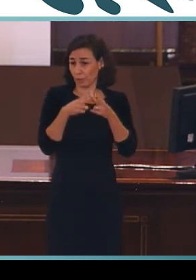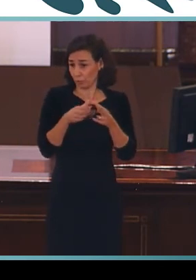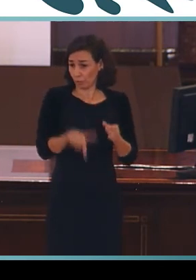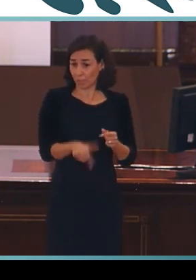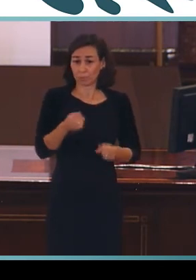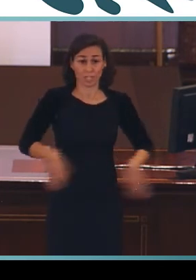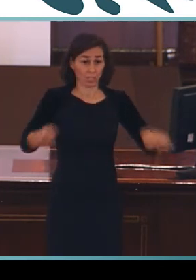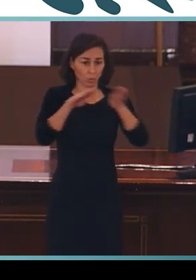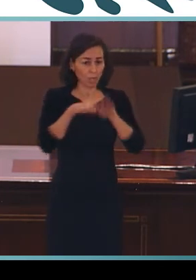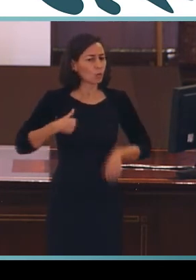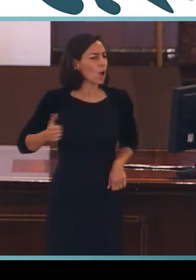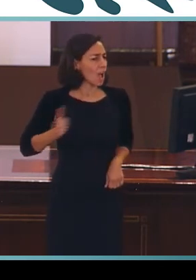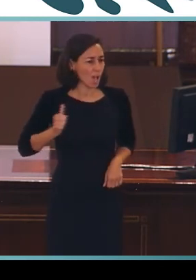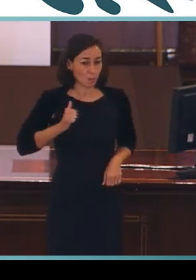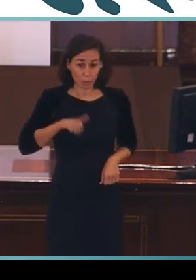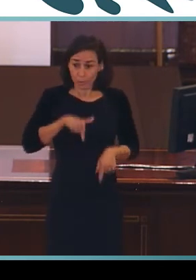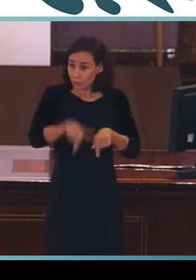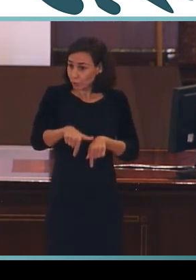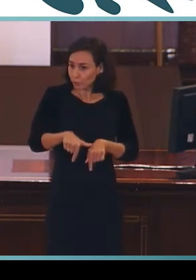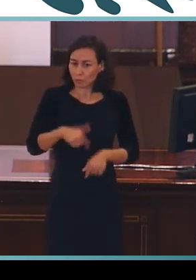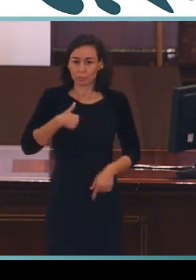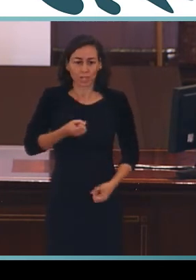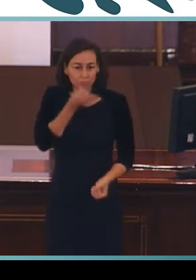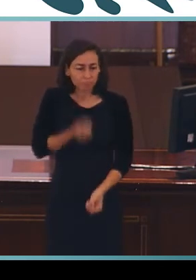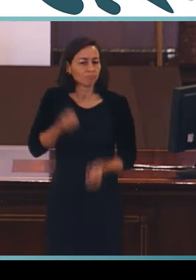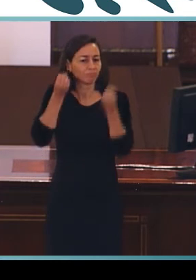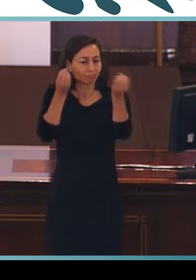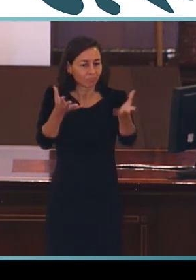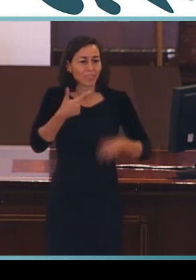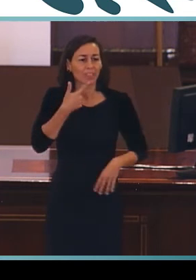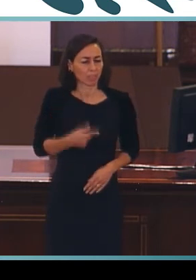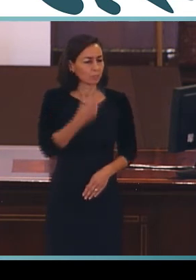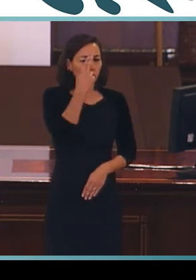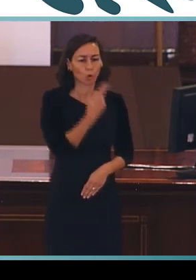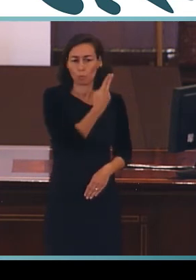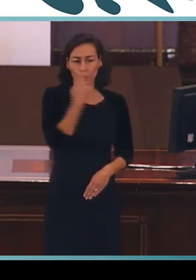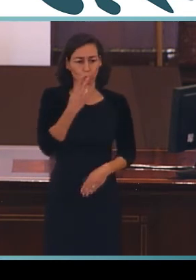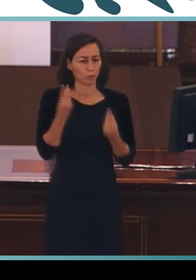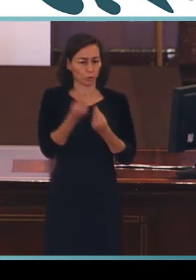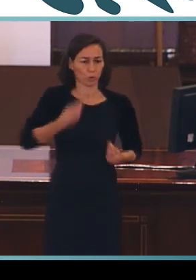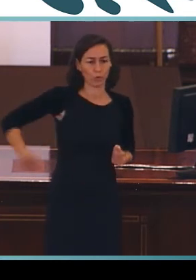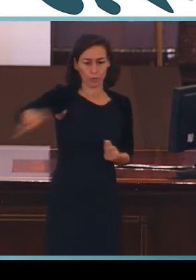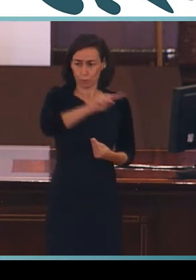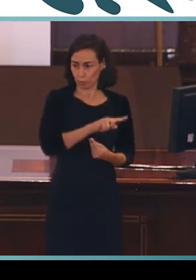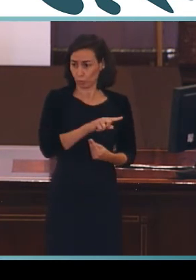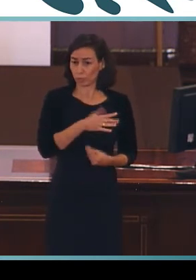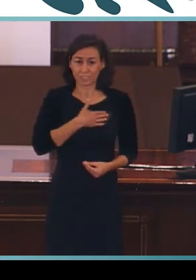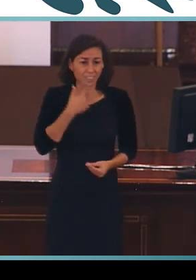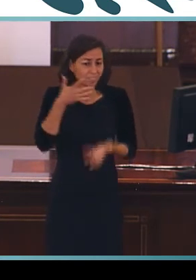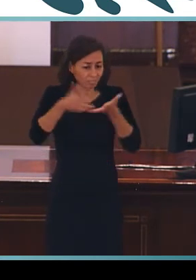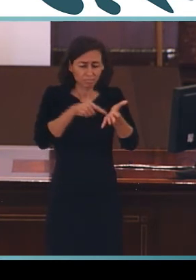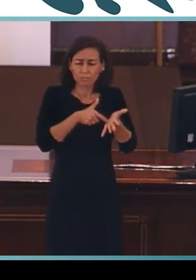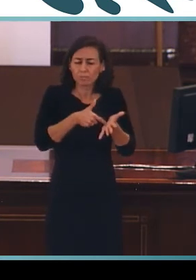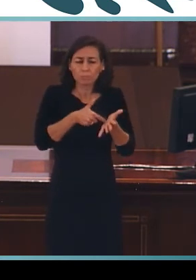aprovecho esta magnífica ocasión para reafirmar nuestro compromiso con vosotros. queremos que la lengua de signos